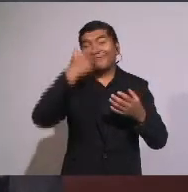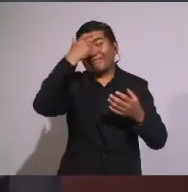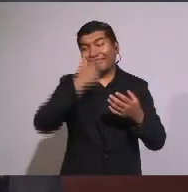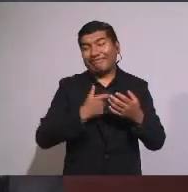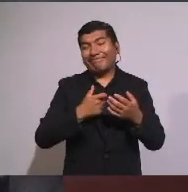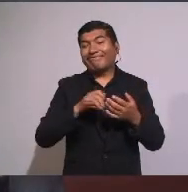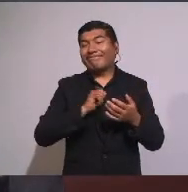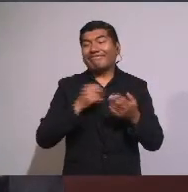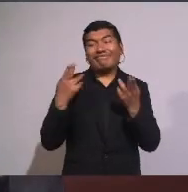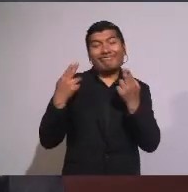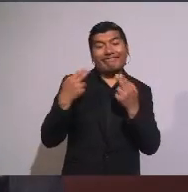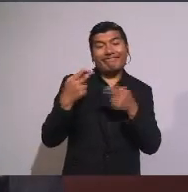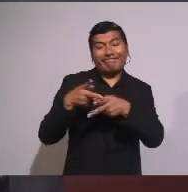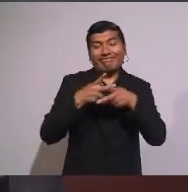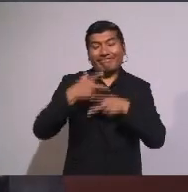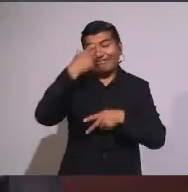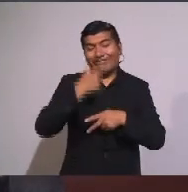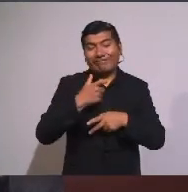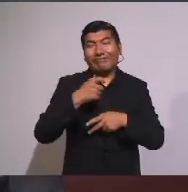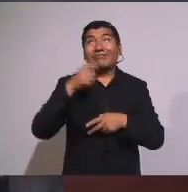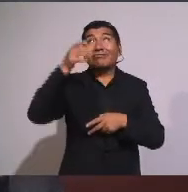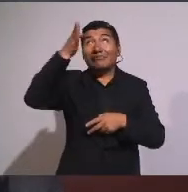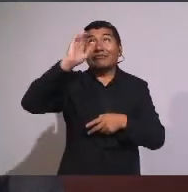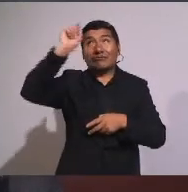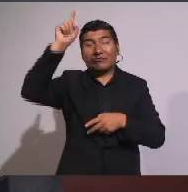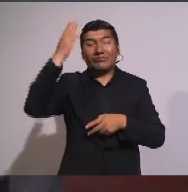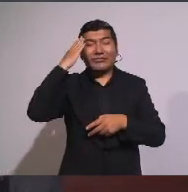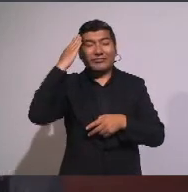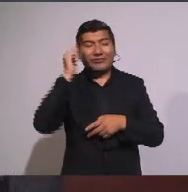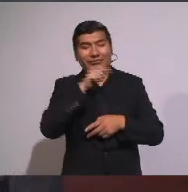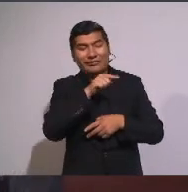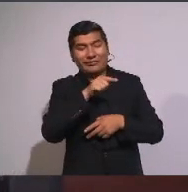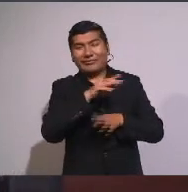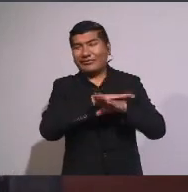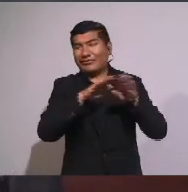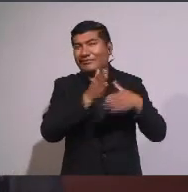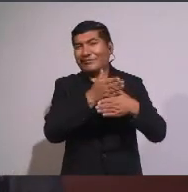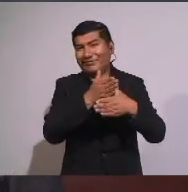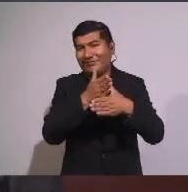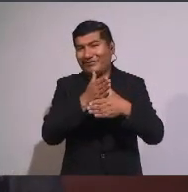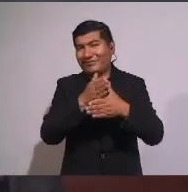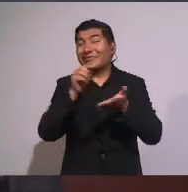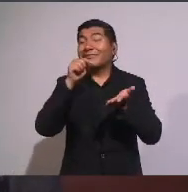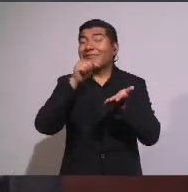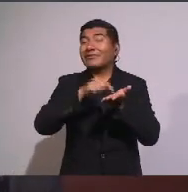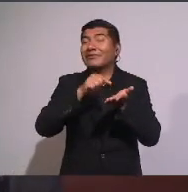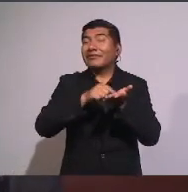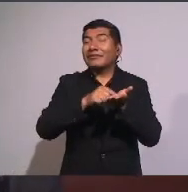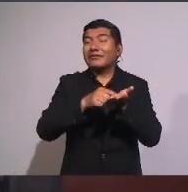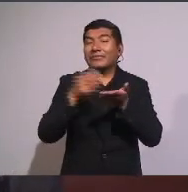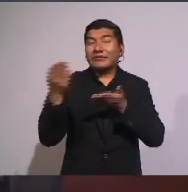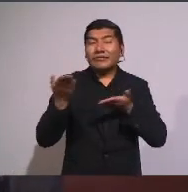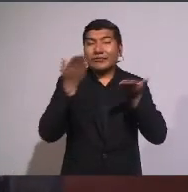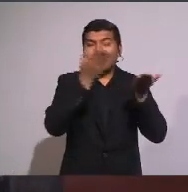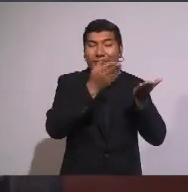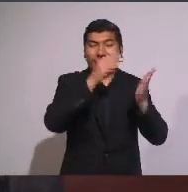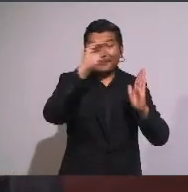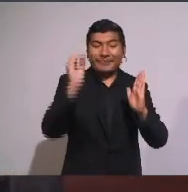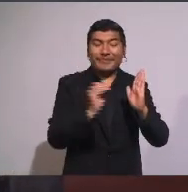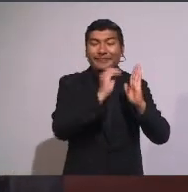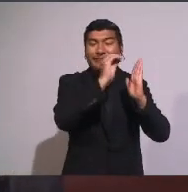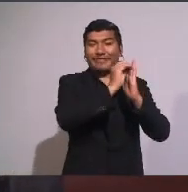Y eso Dios Lo sabe De allí Que nos ponga Esa medida Mínima